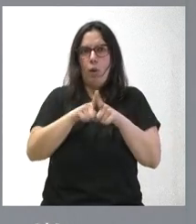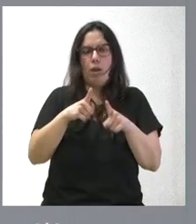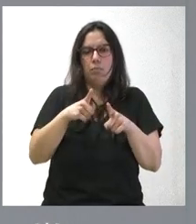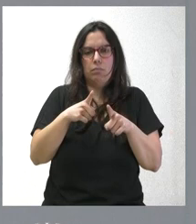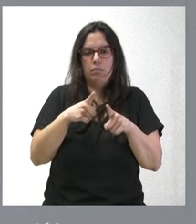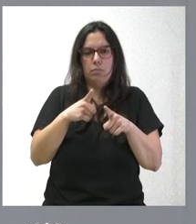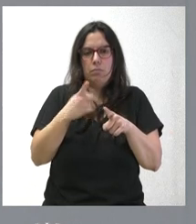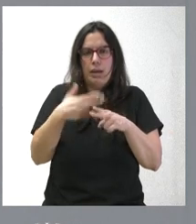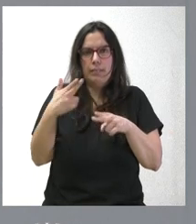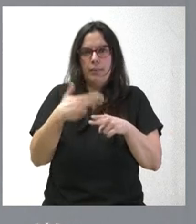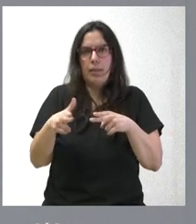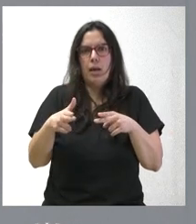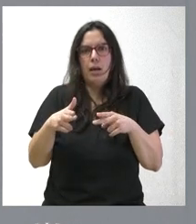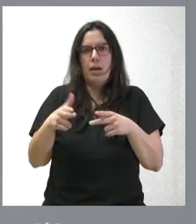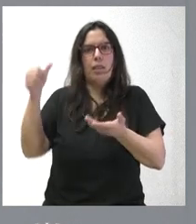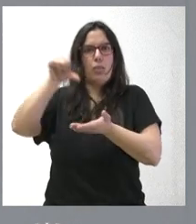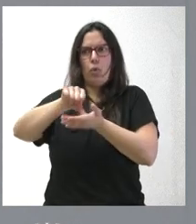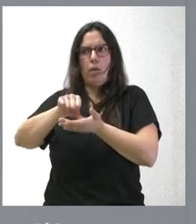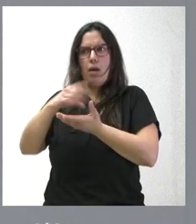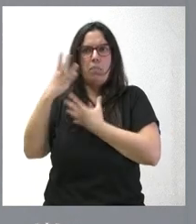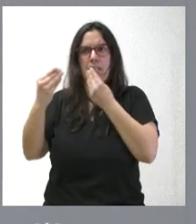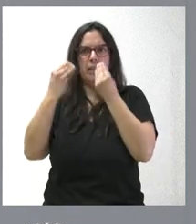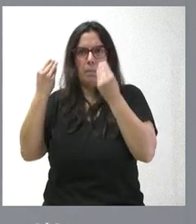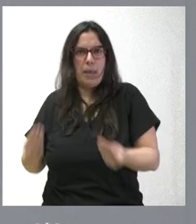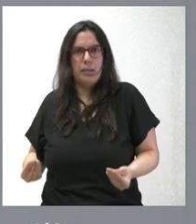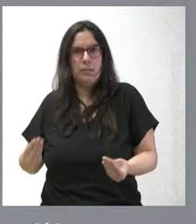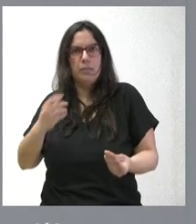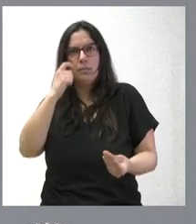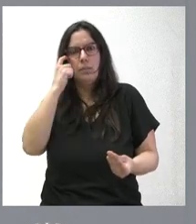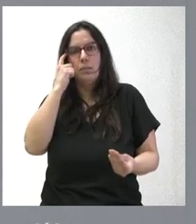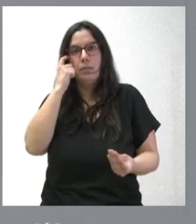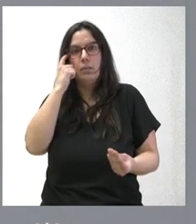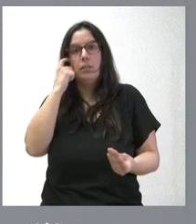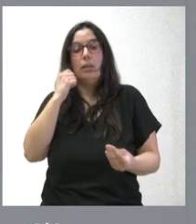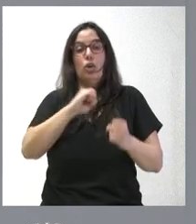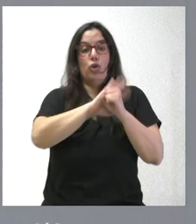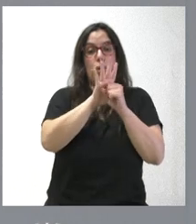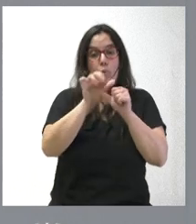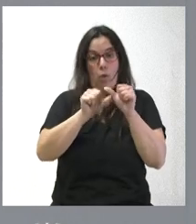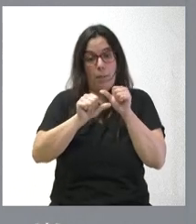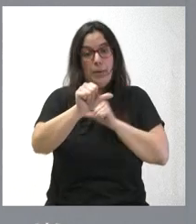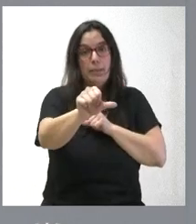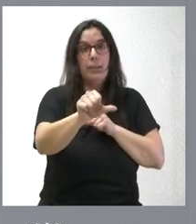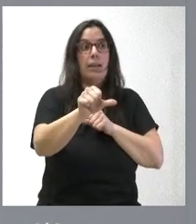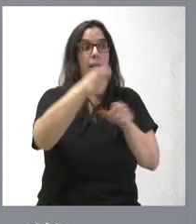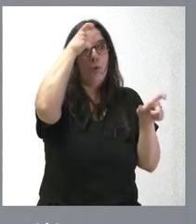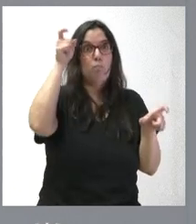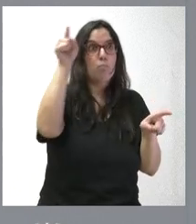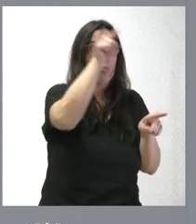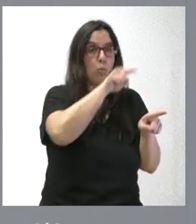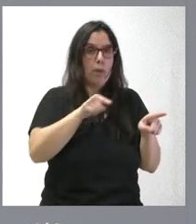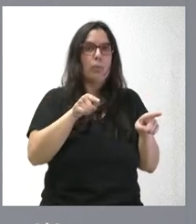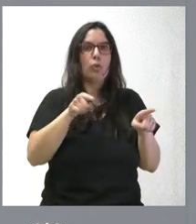que en el mundo urbano se ha entendido muy bien. Y desde la pandemia en el ámbito rural hemos venido